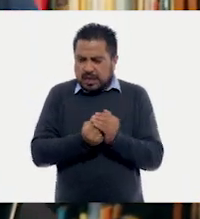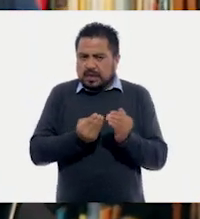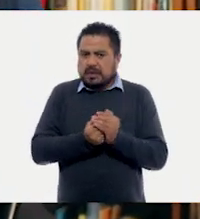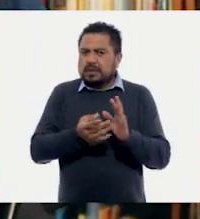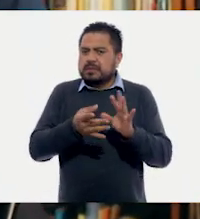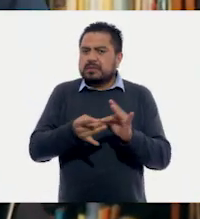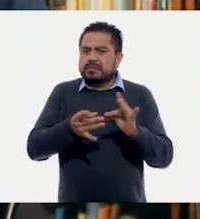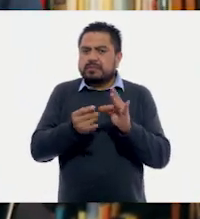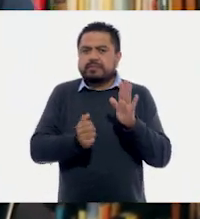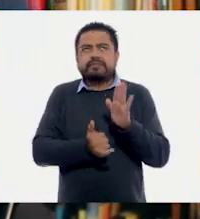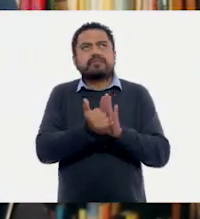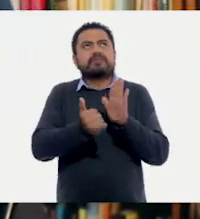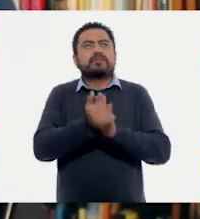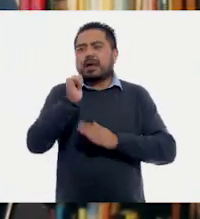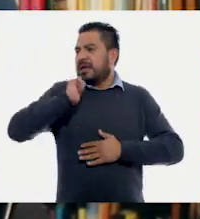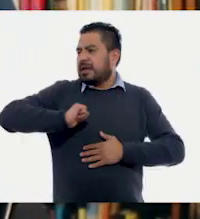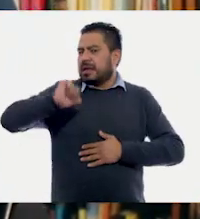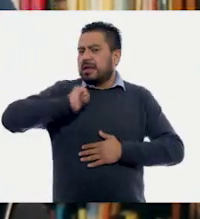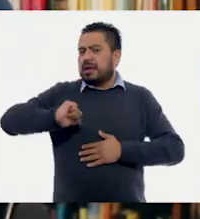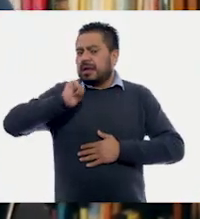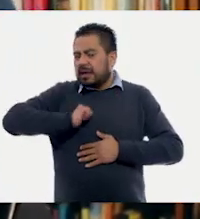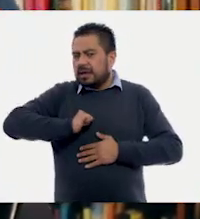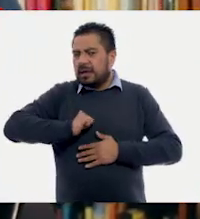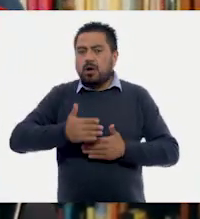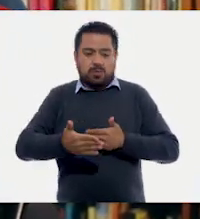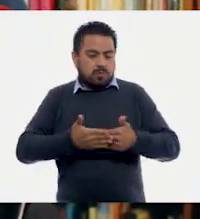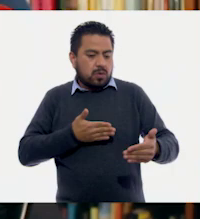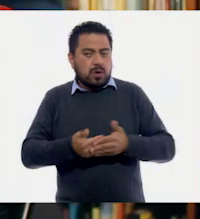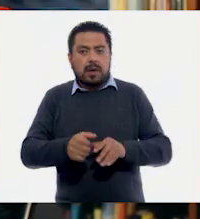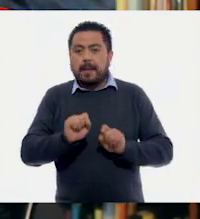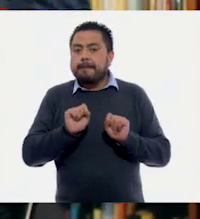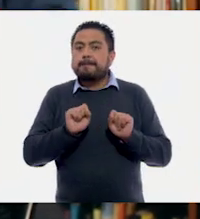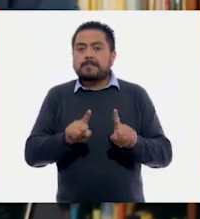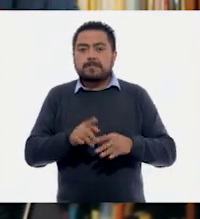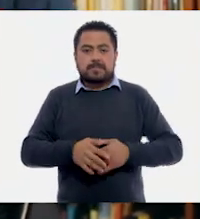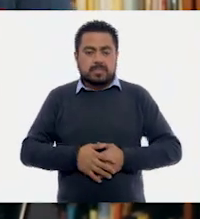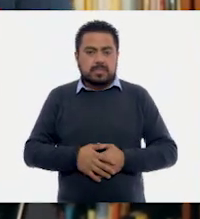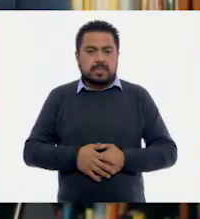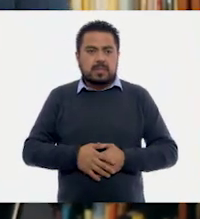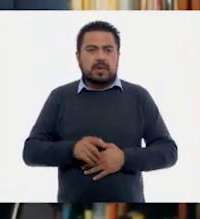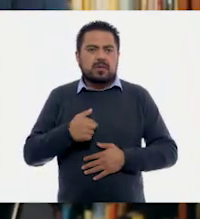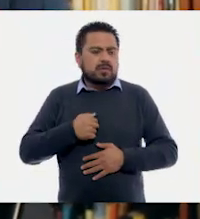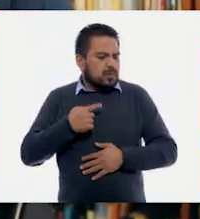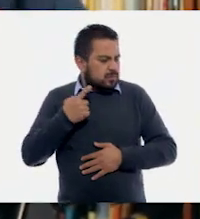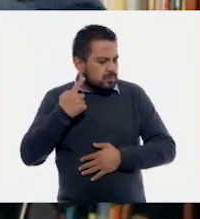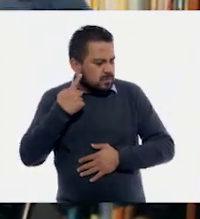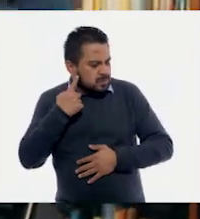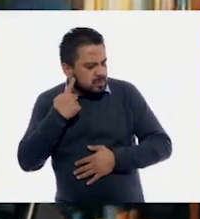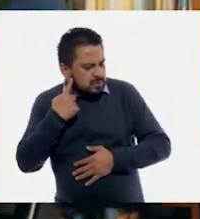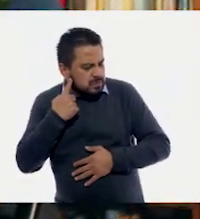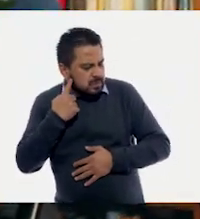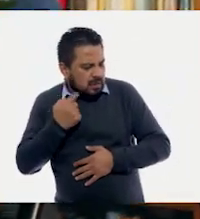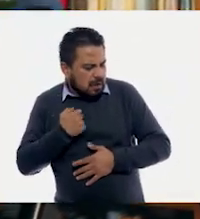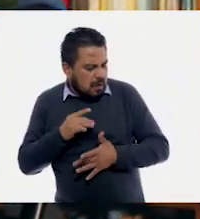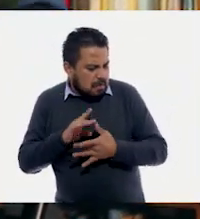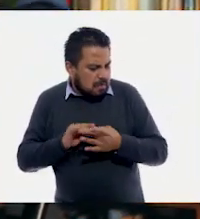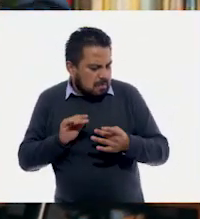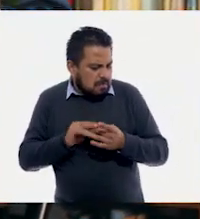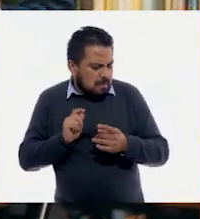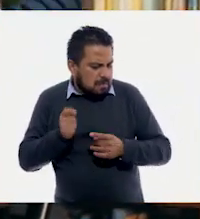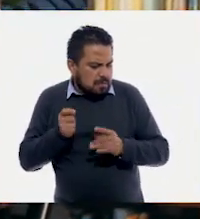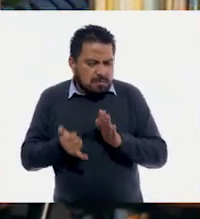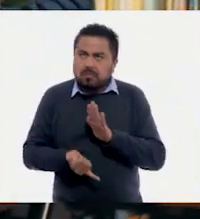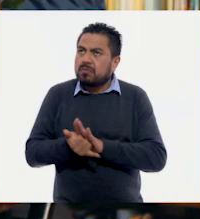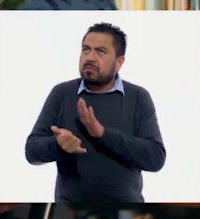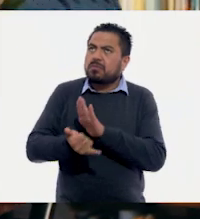hablaban de las construcciones antiguas y de las construcciones modernas. Y en tanto escuchaba, yo decía que las